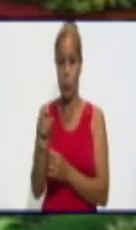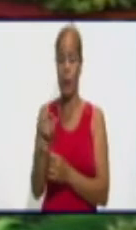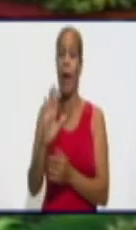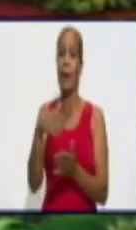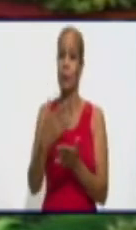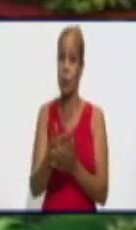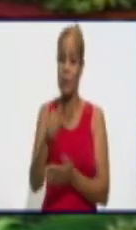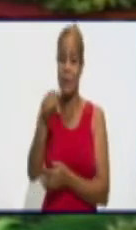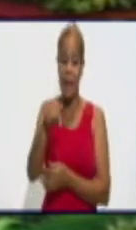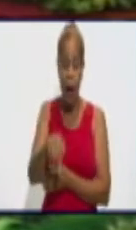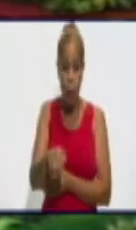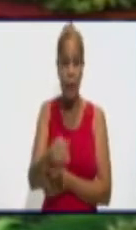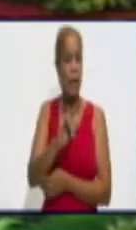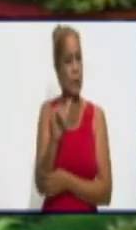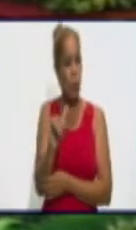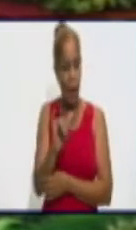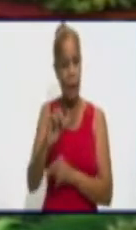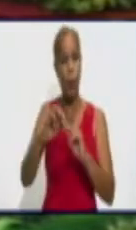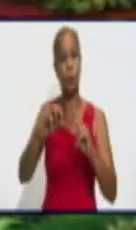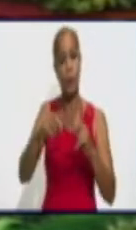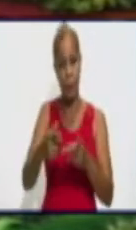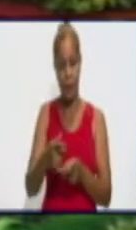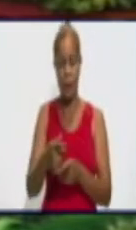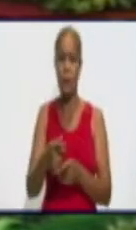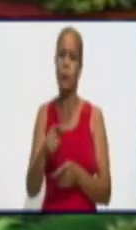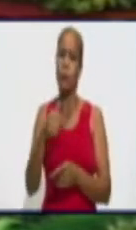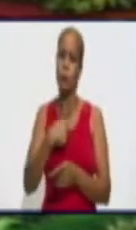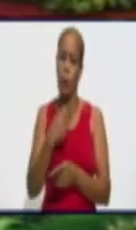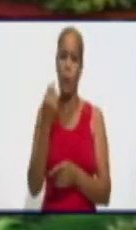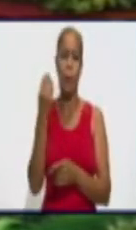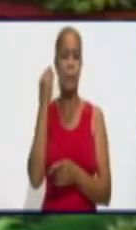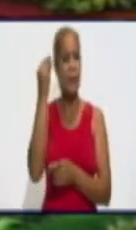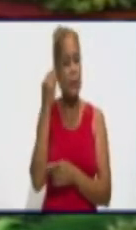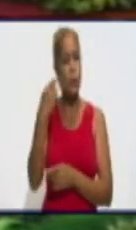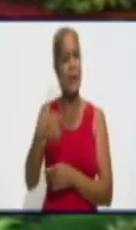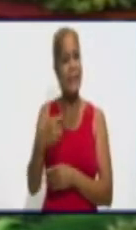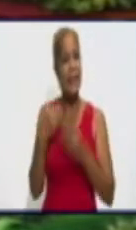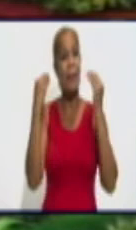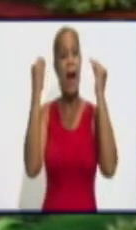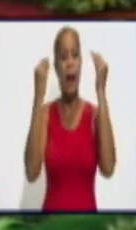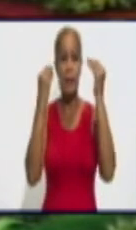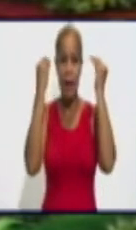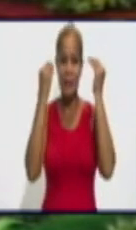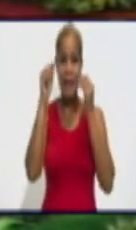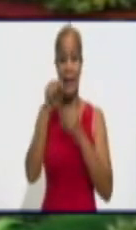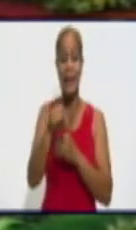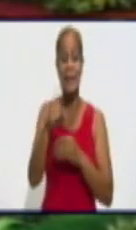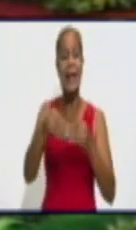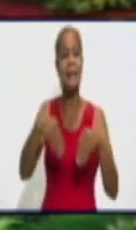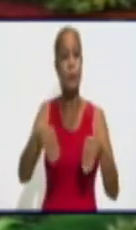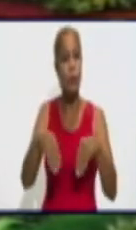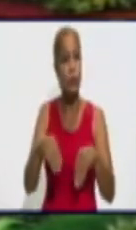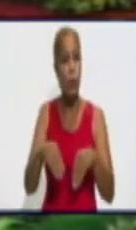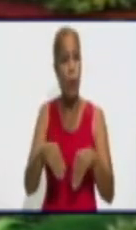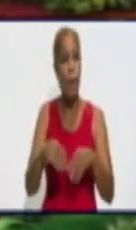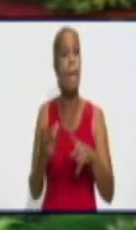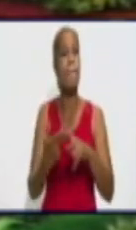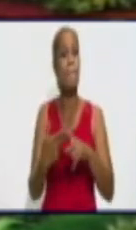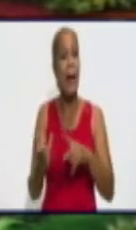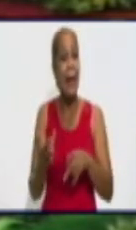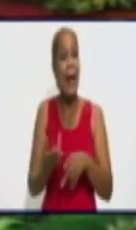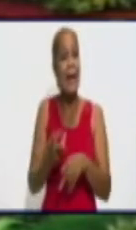Entonces, creo que pudiera estudiarse mejor esa situación para evitar esos problemas, para evitar